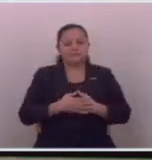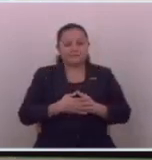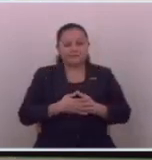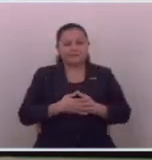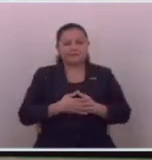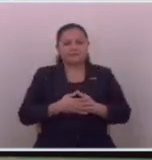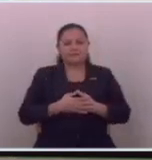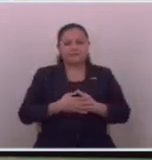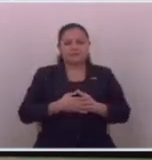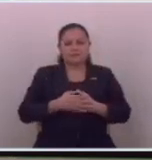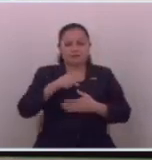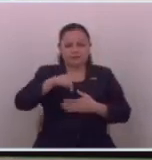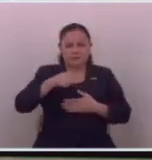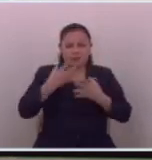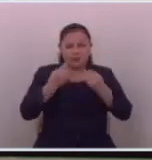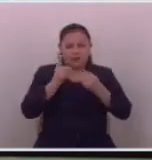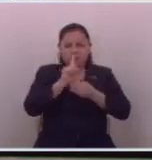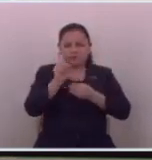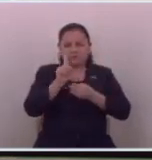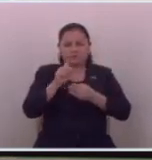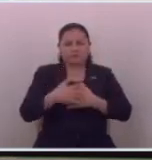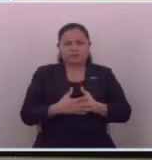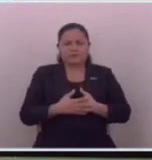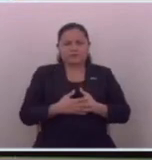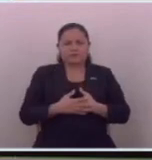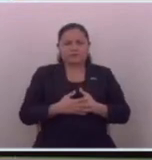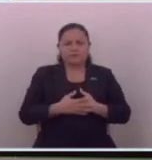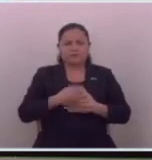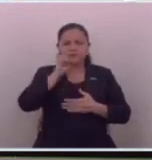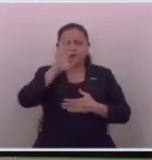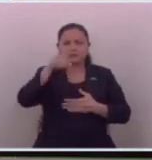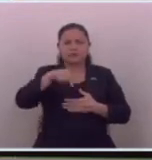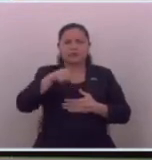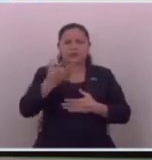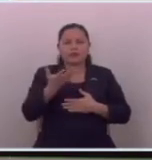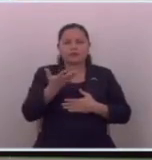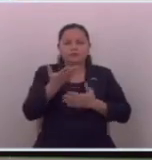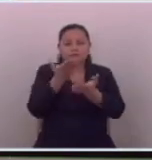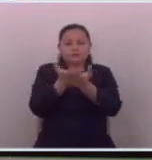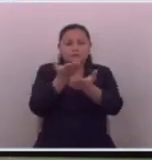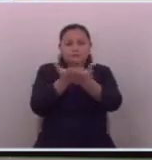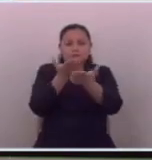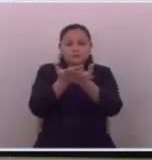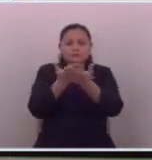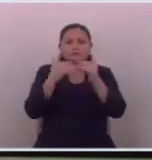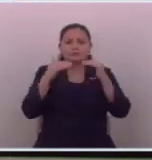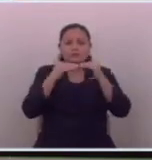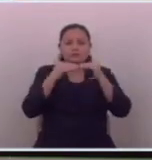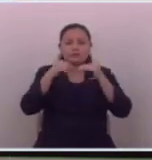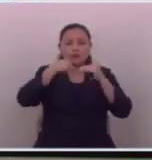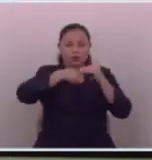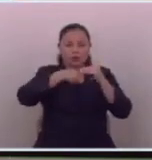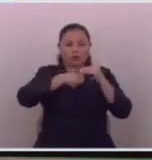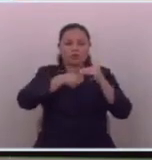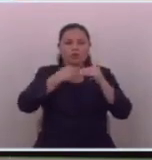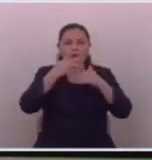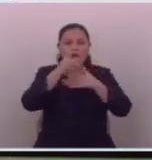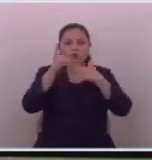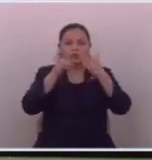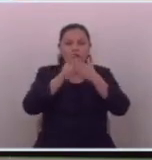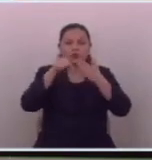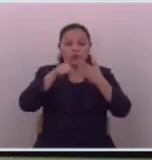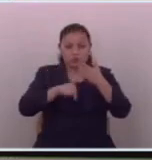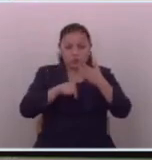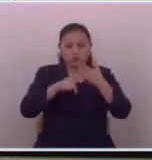si aquí miedo no tiene decía alguien es que las pruebas son incluso a uno de los diputados de